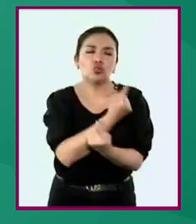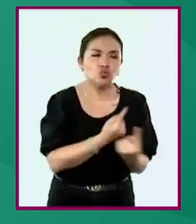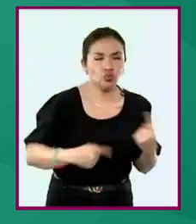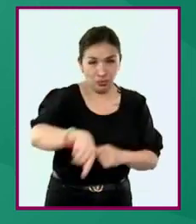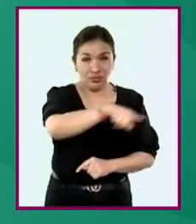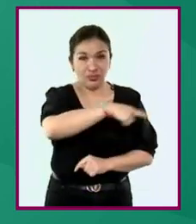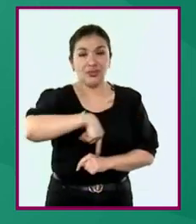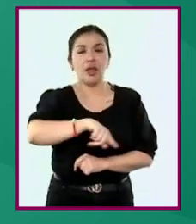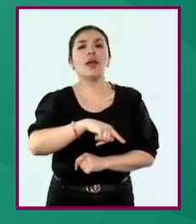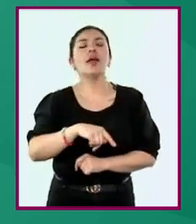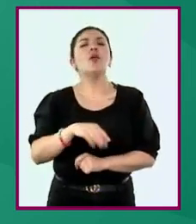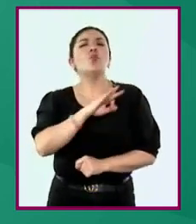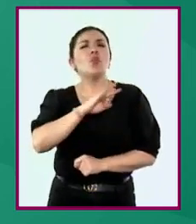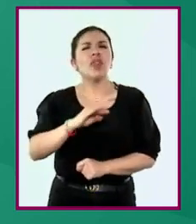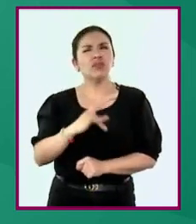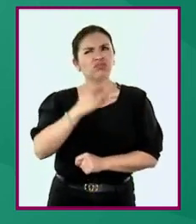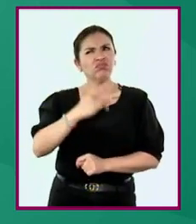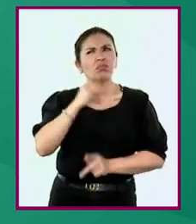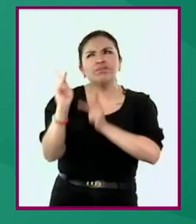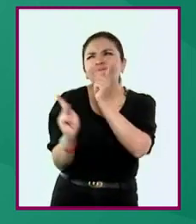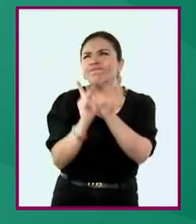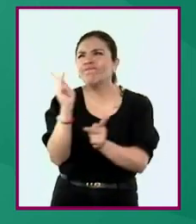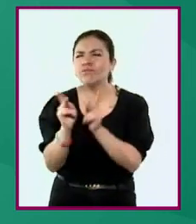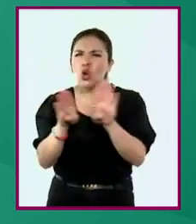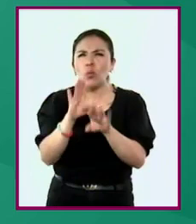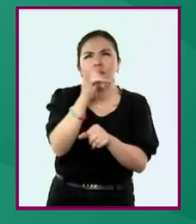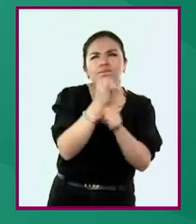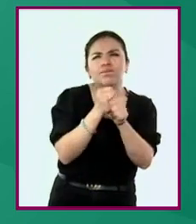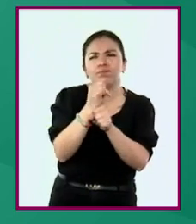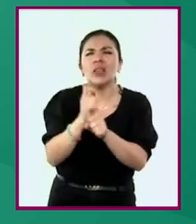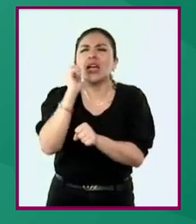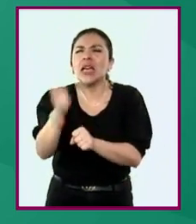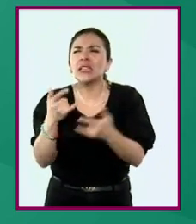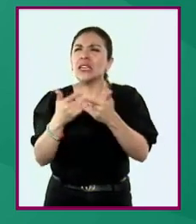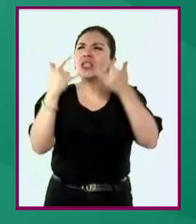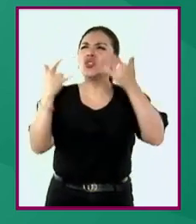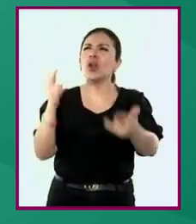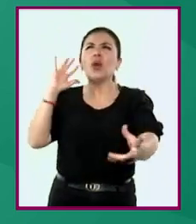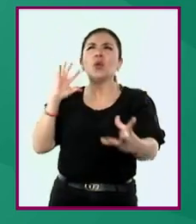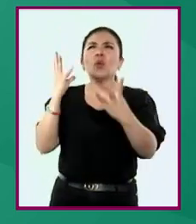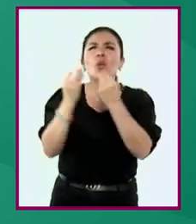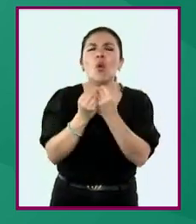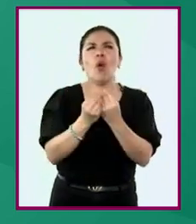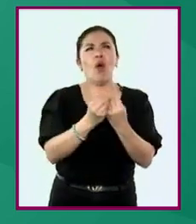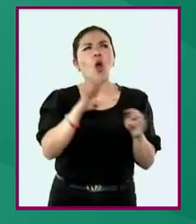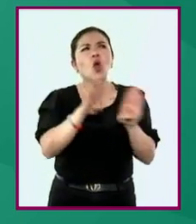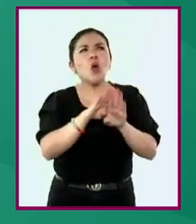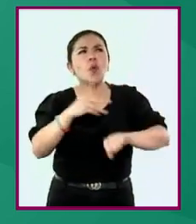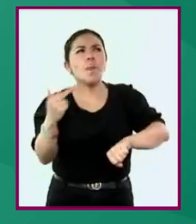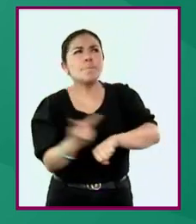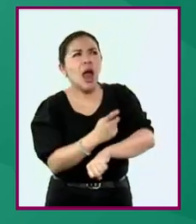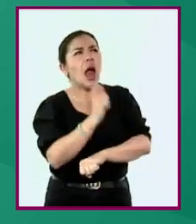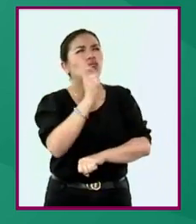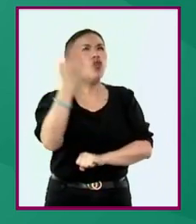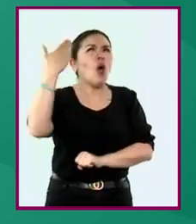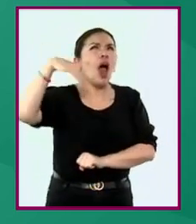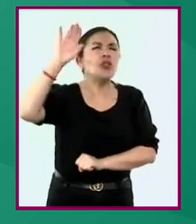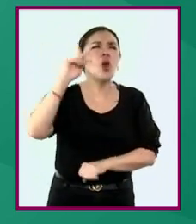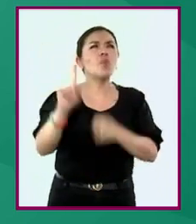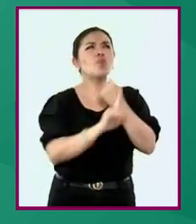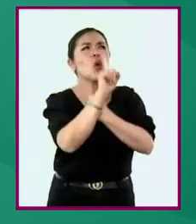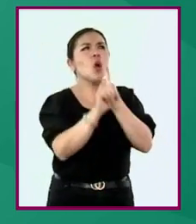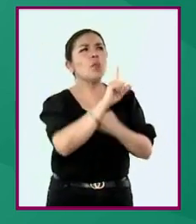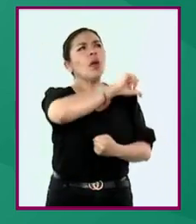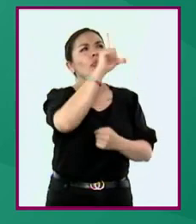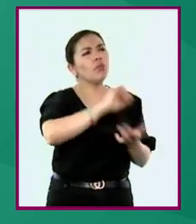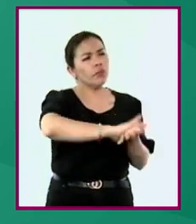que las niñas y los niños indaguen y rastreen en el pasado el origen de algunas situaciones problemáticas